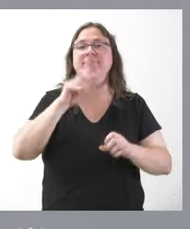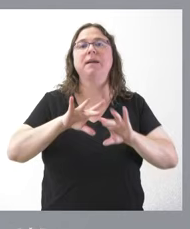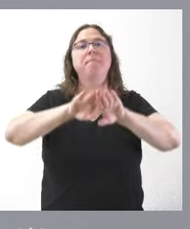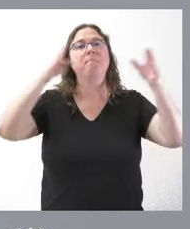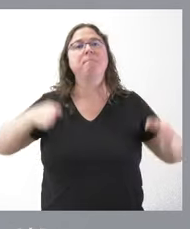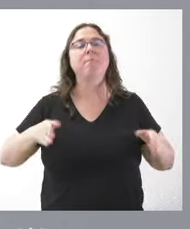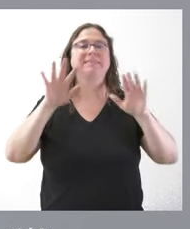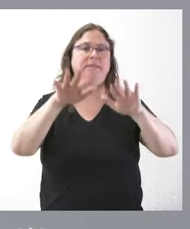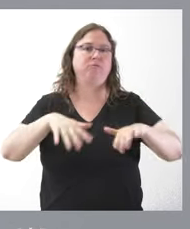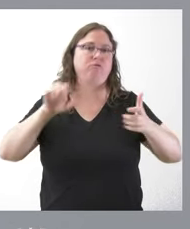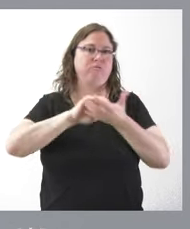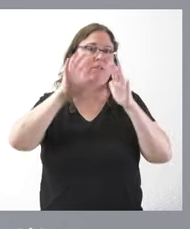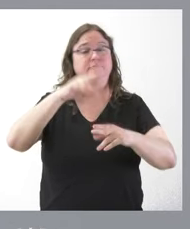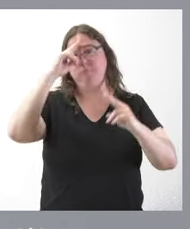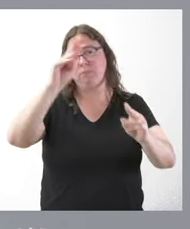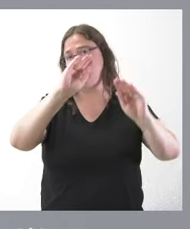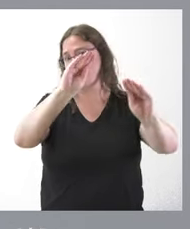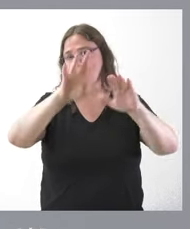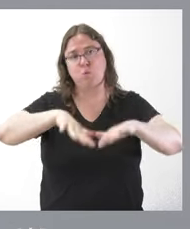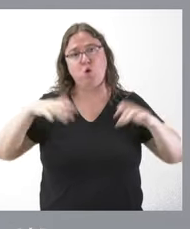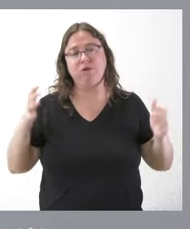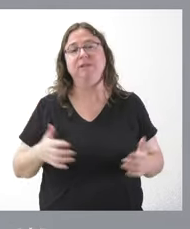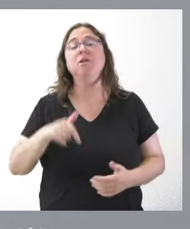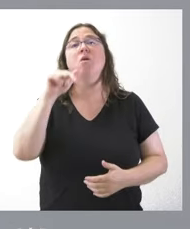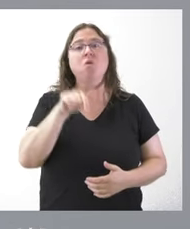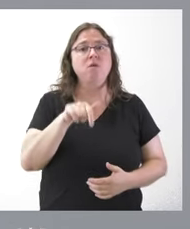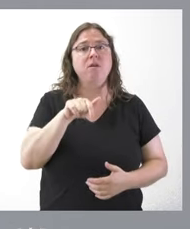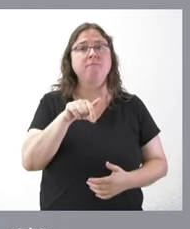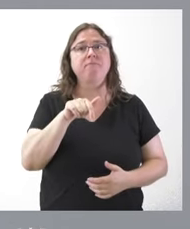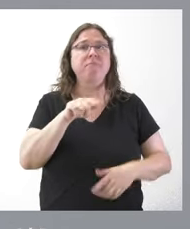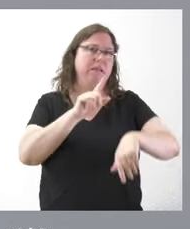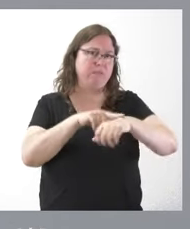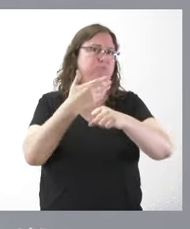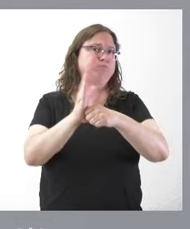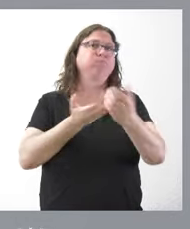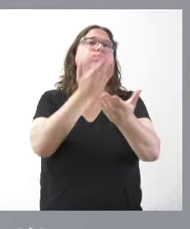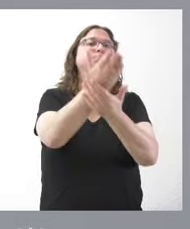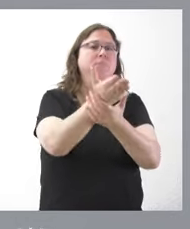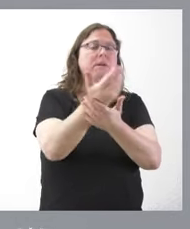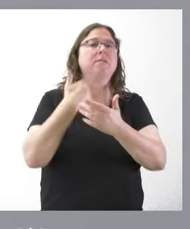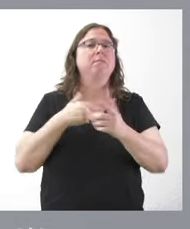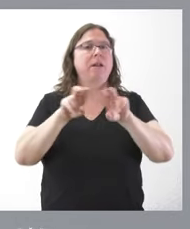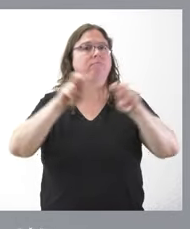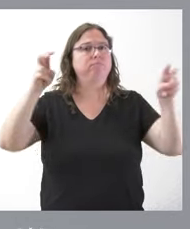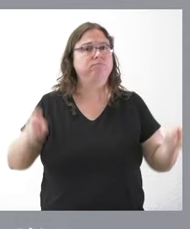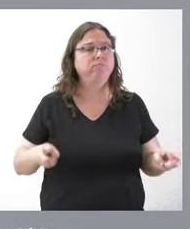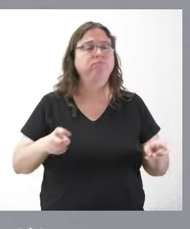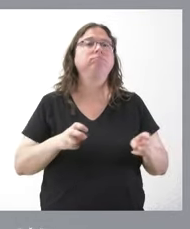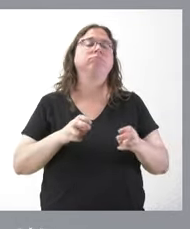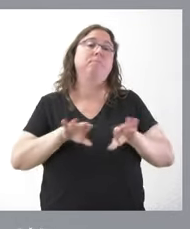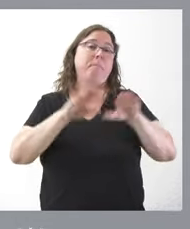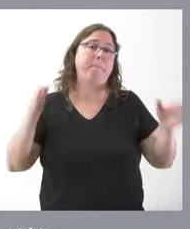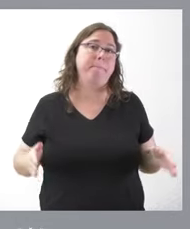las Cortes de Castilla y León, y nosotros respetamos la decisión que ellos tengan. Hoy llegará con tiempo suficiente a la Mesa de las Cortes.